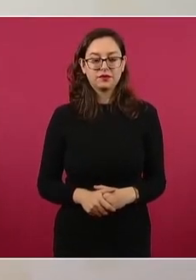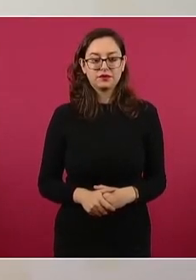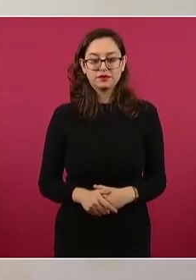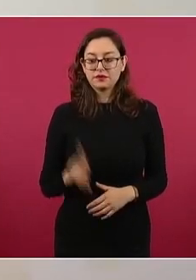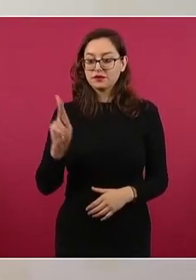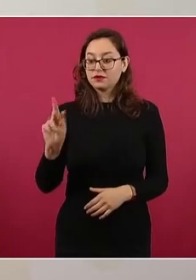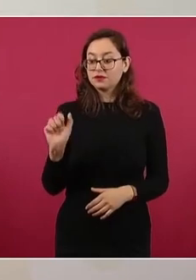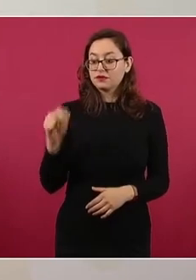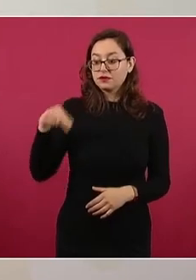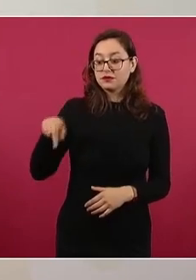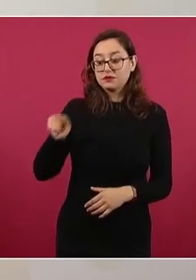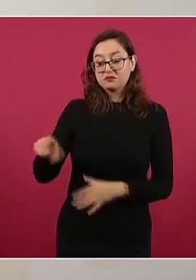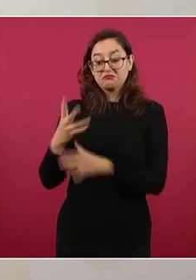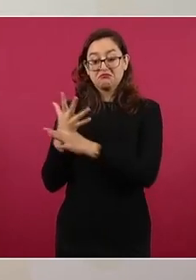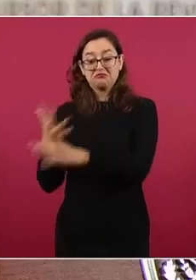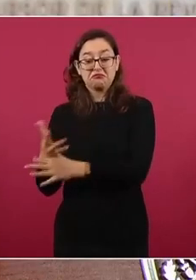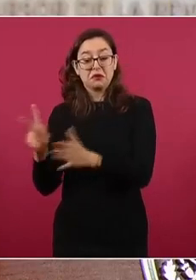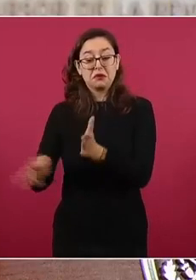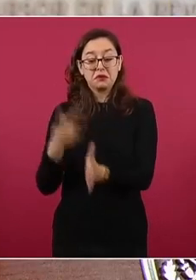la gran corrupción del PRI?